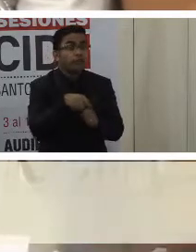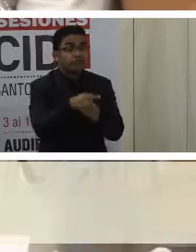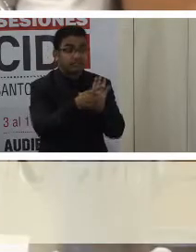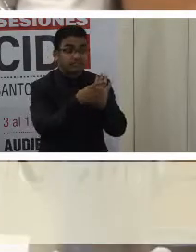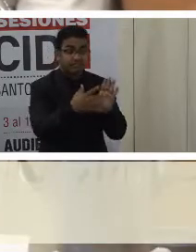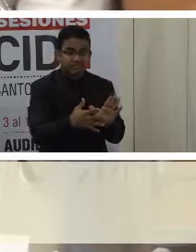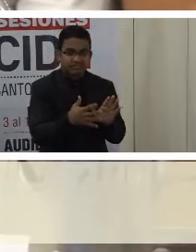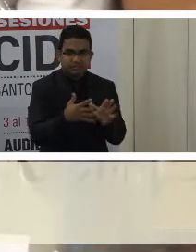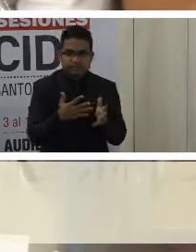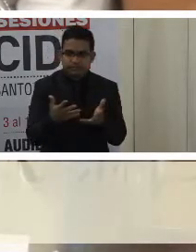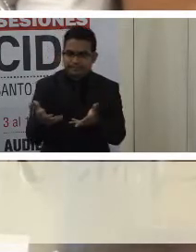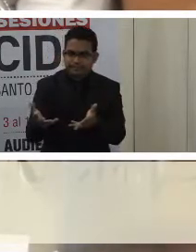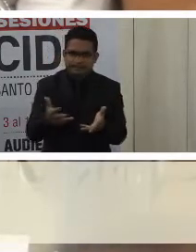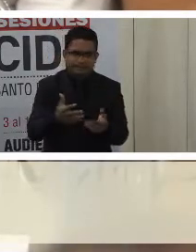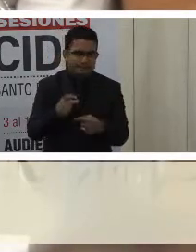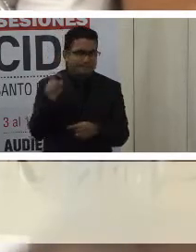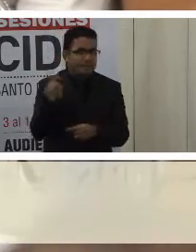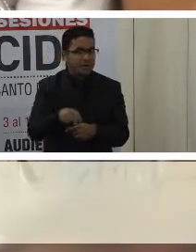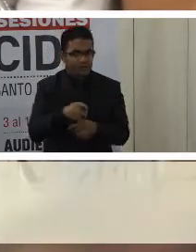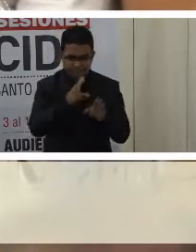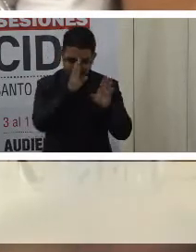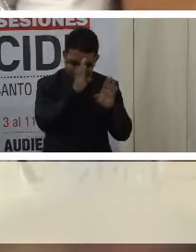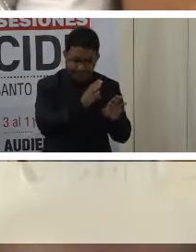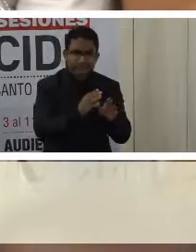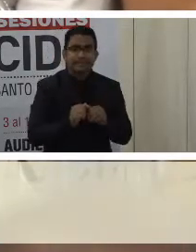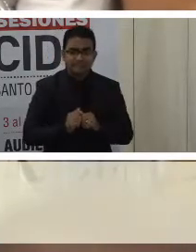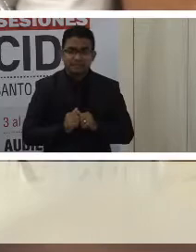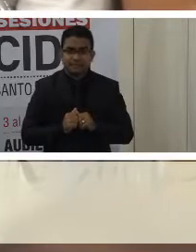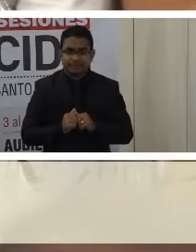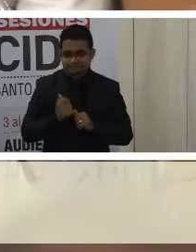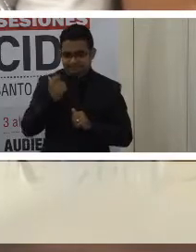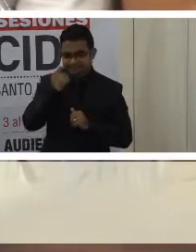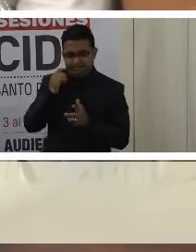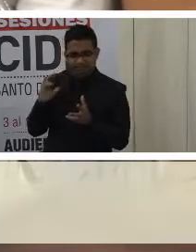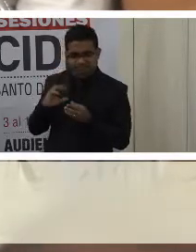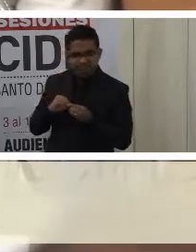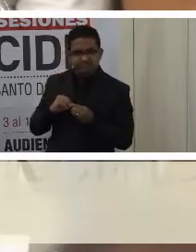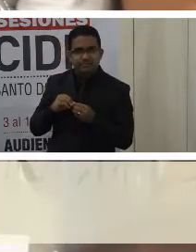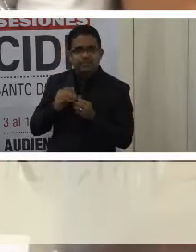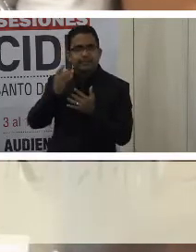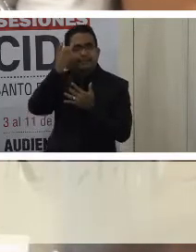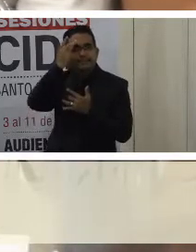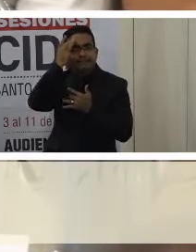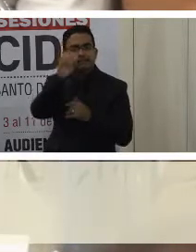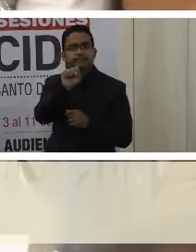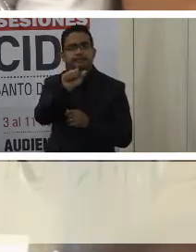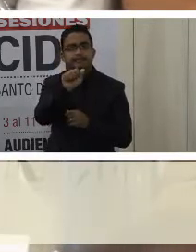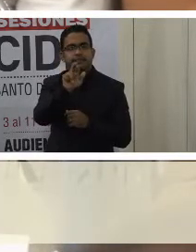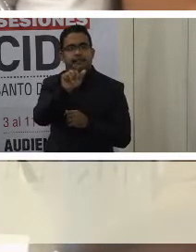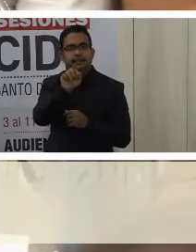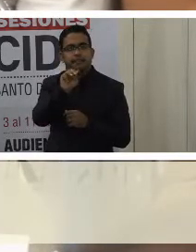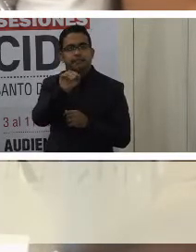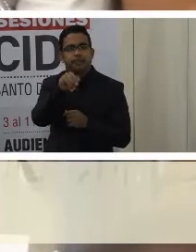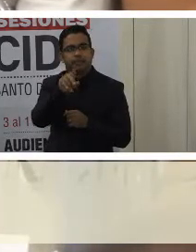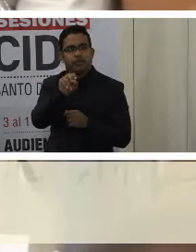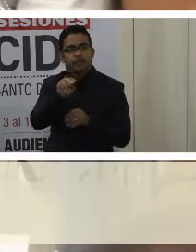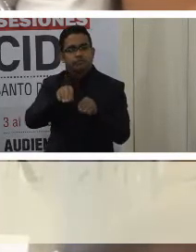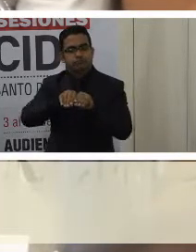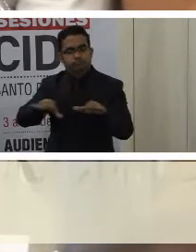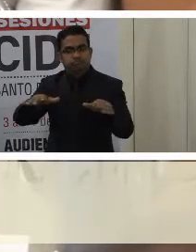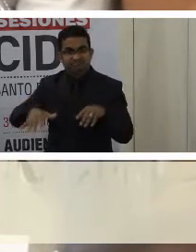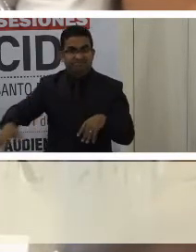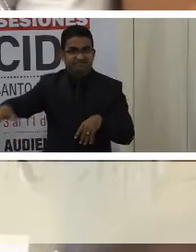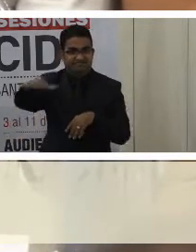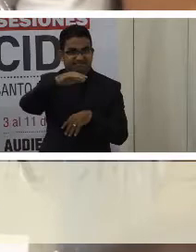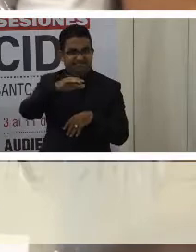hospitalizados. El reciente informe epidemiológico de sarampión en las Américas de la Organización